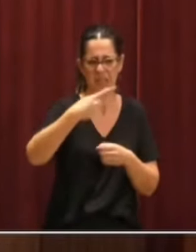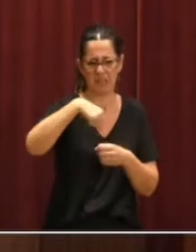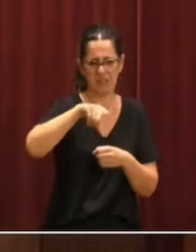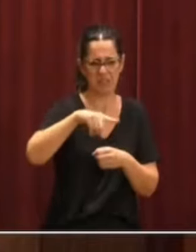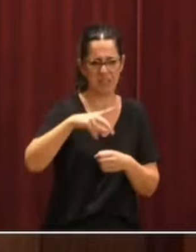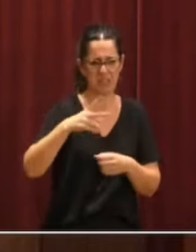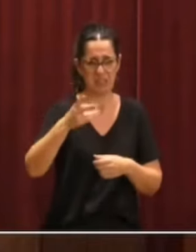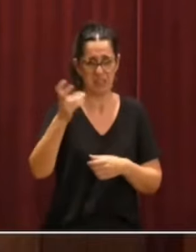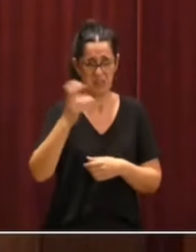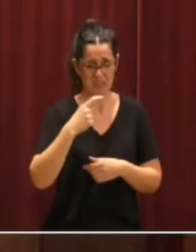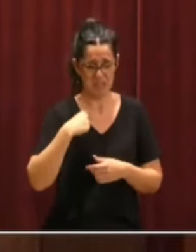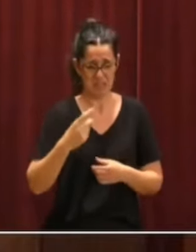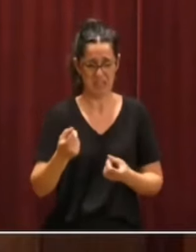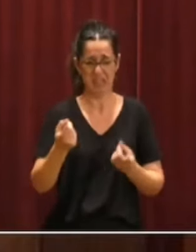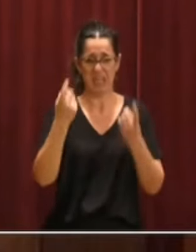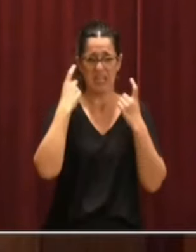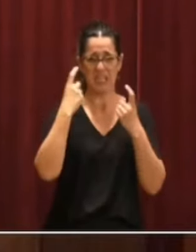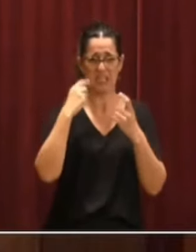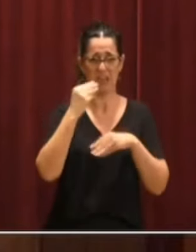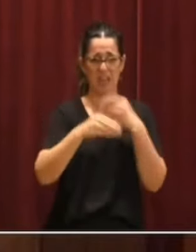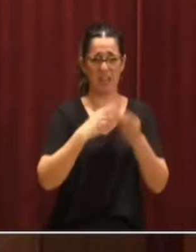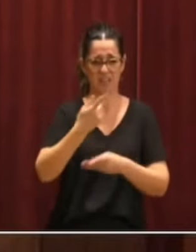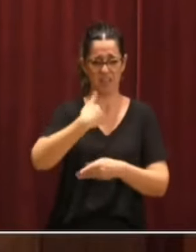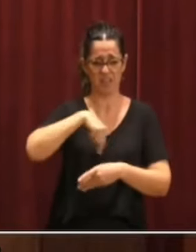sentarnos cátedra de lo que tenemos que hacer?